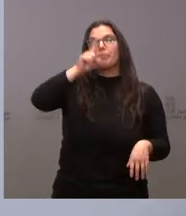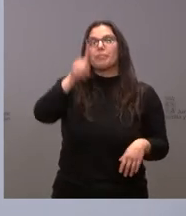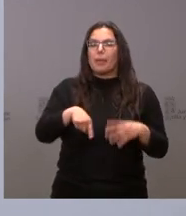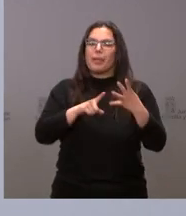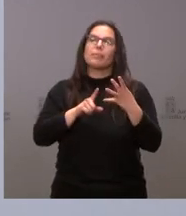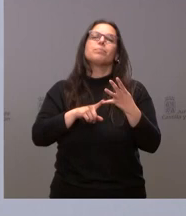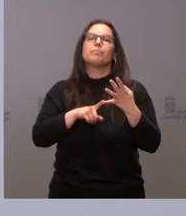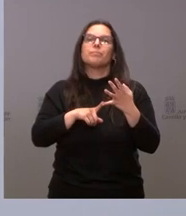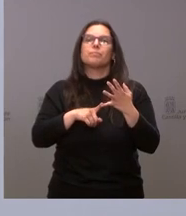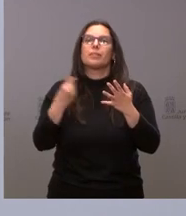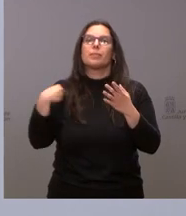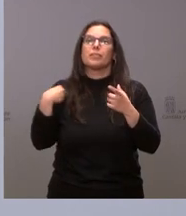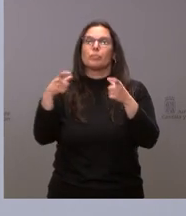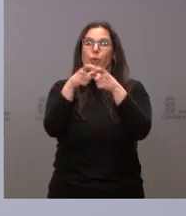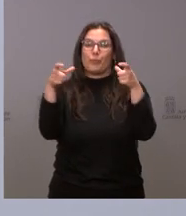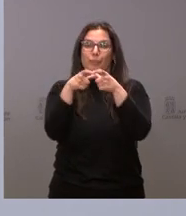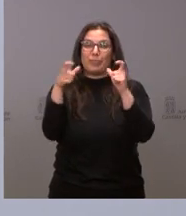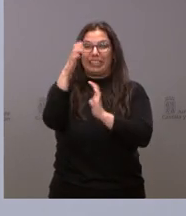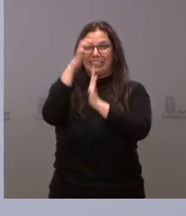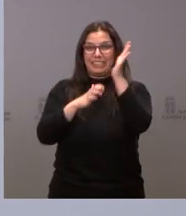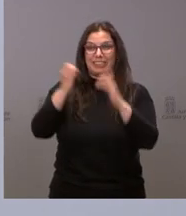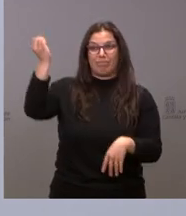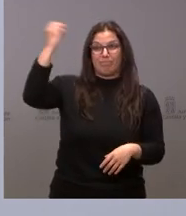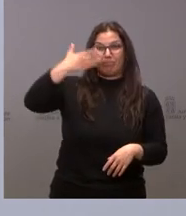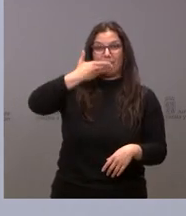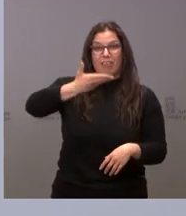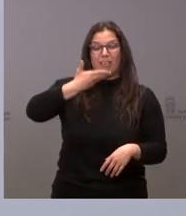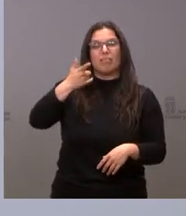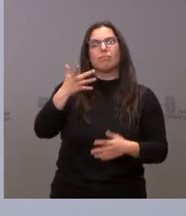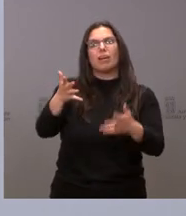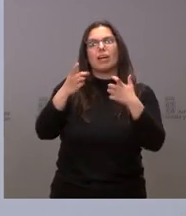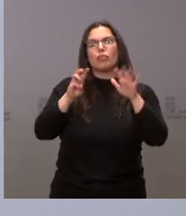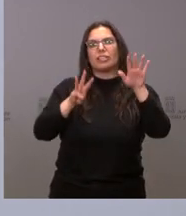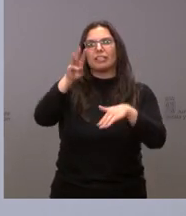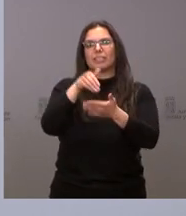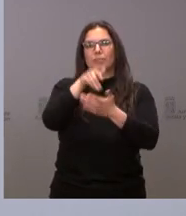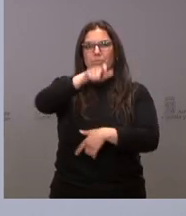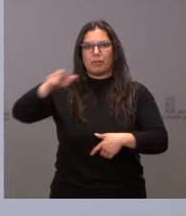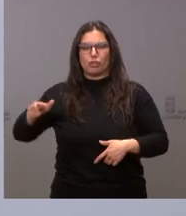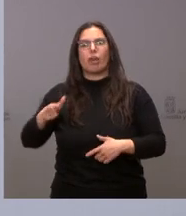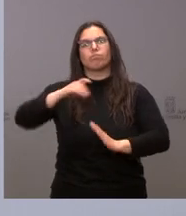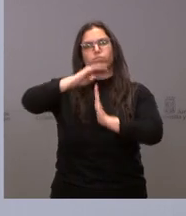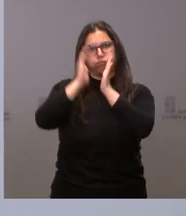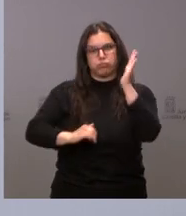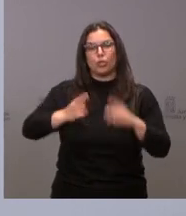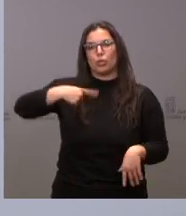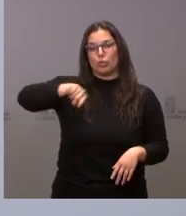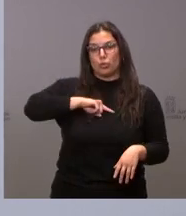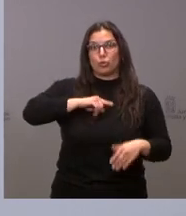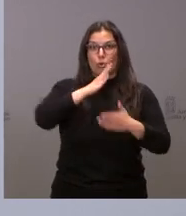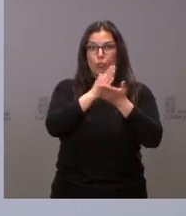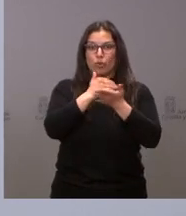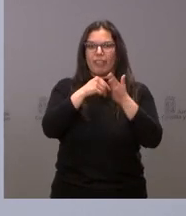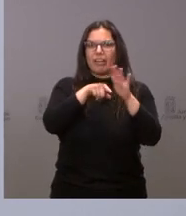más ágil del bono térmico. Esto beneficia a 83.000 beneficiarios. Saben que gestionamos desde la comunidad